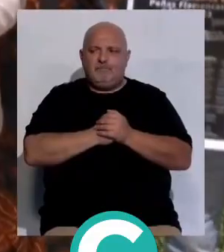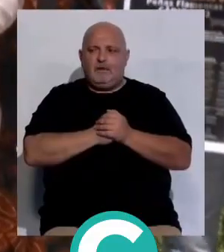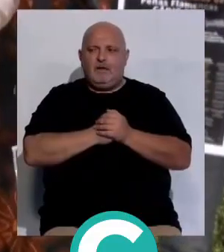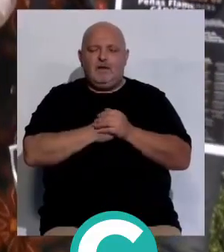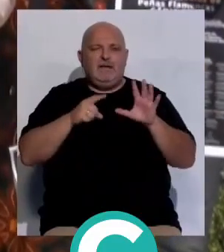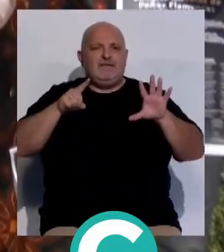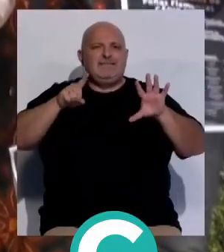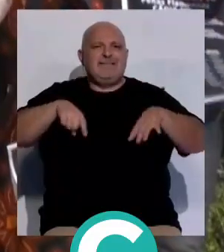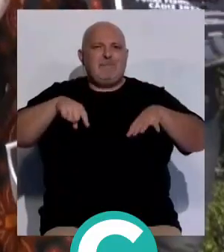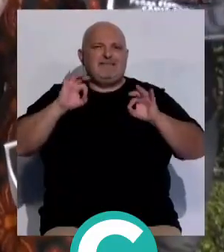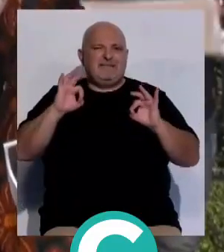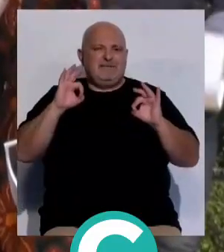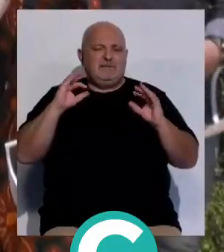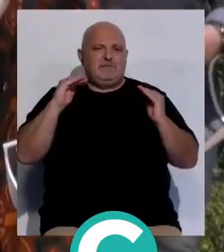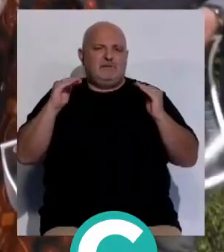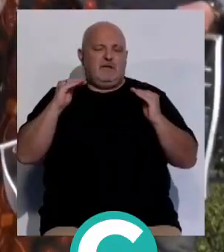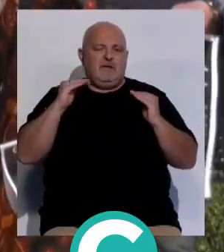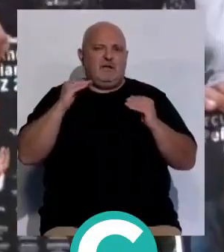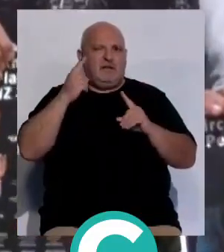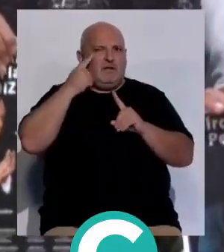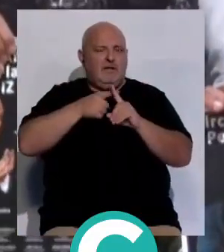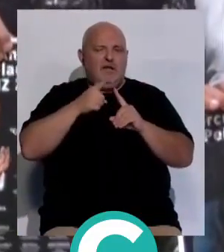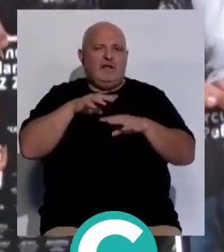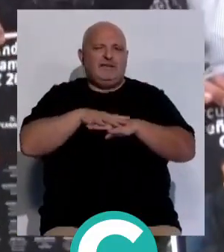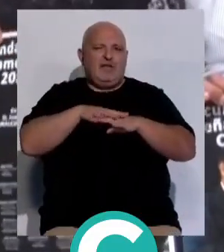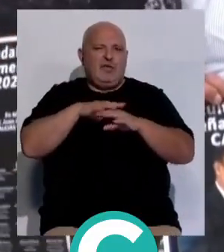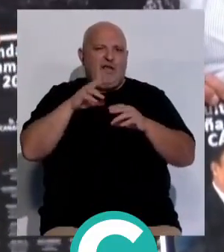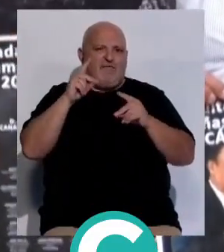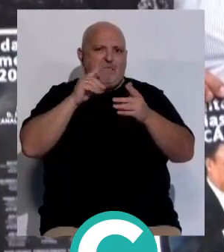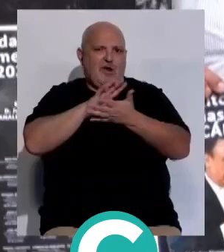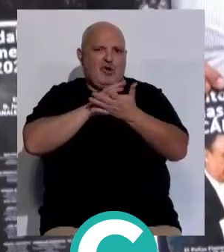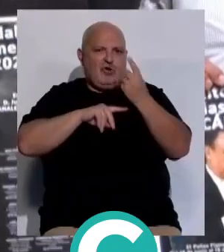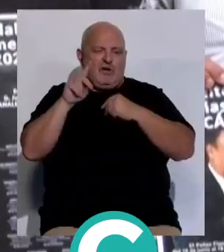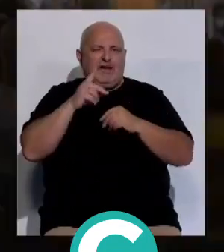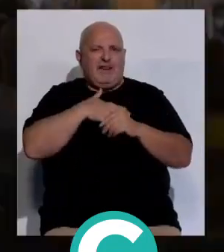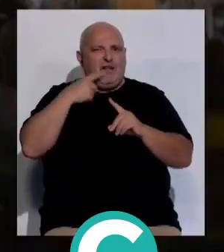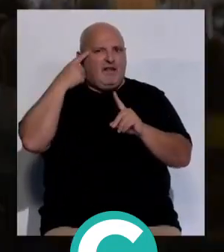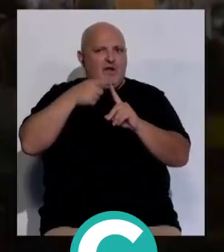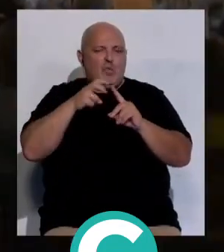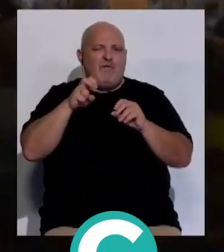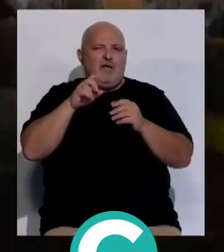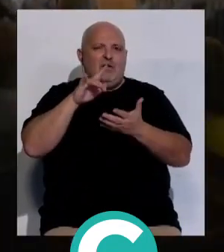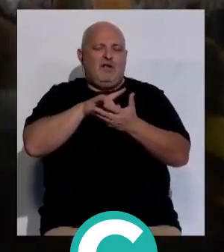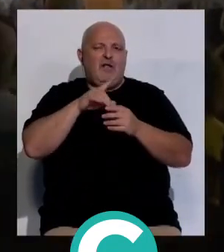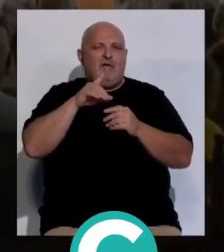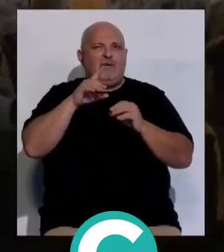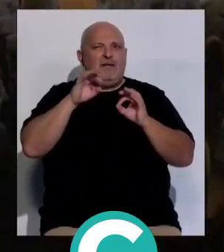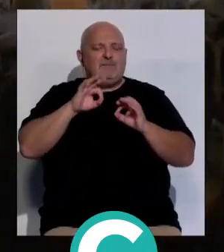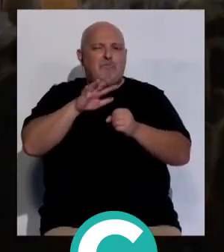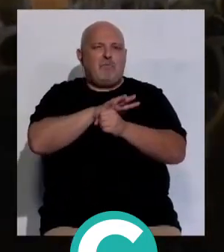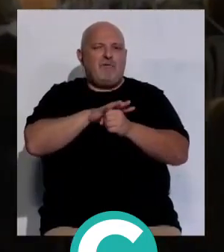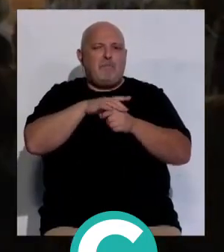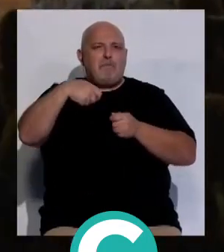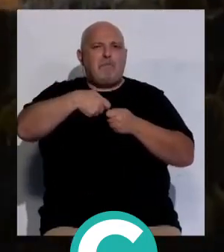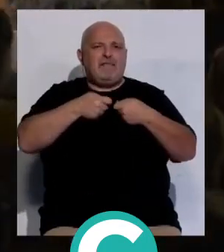Seis meses de divulgación del arte y la puesta en valor del tejido artístico de Andalucía es lo que pretende la nueva edición del circuito provincial de